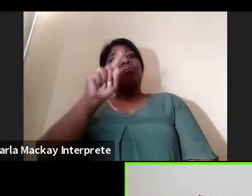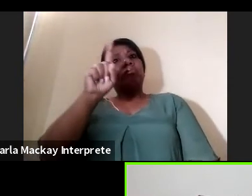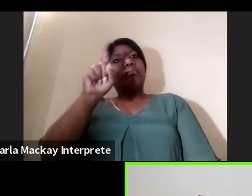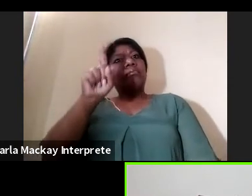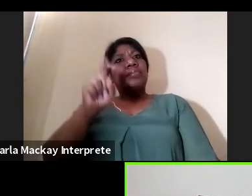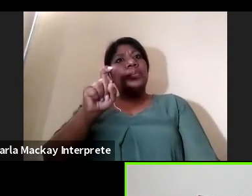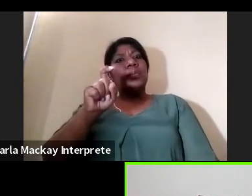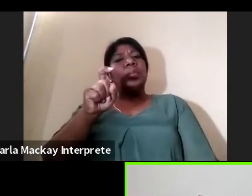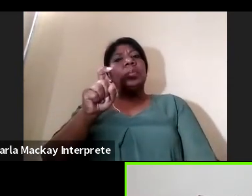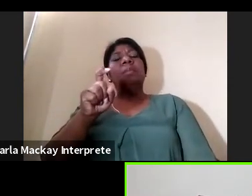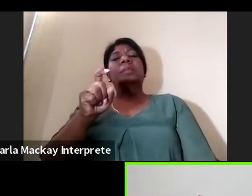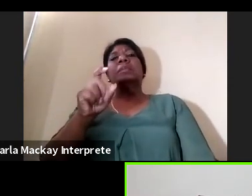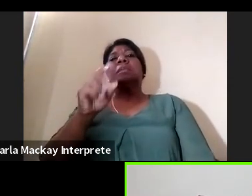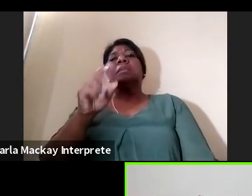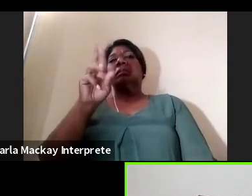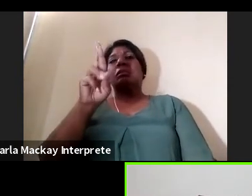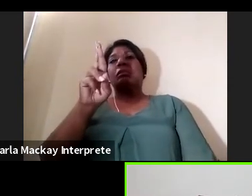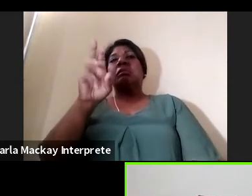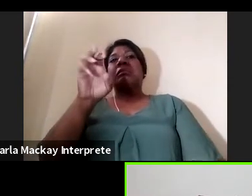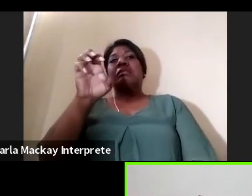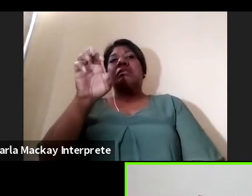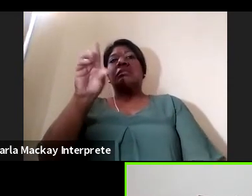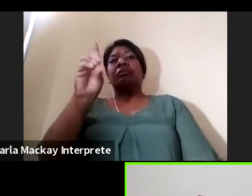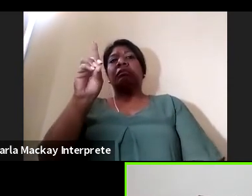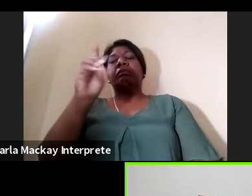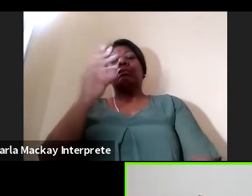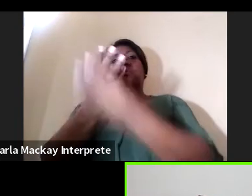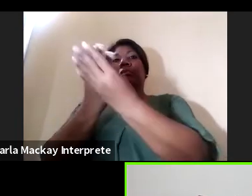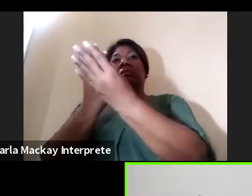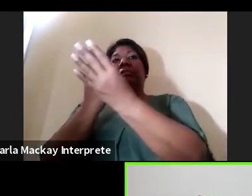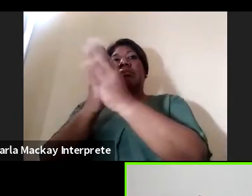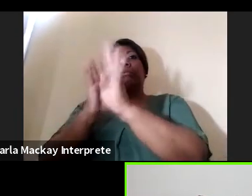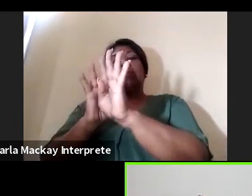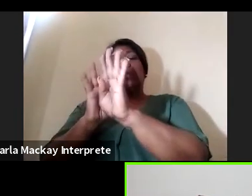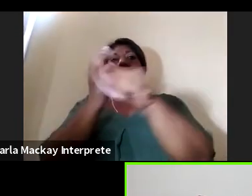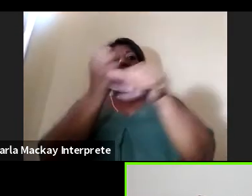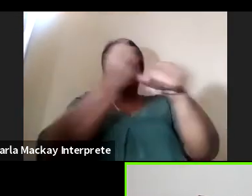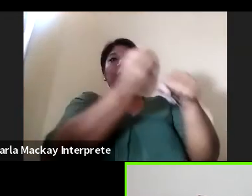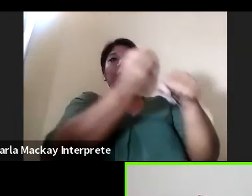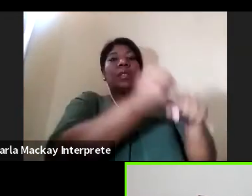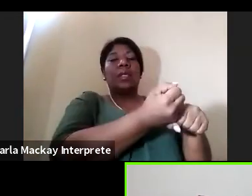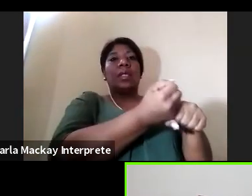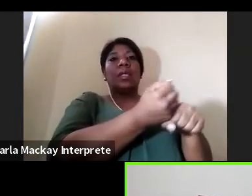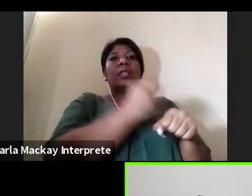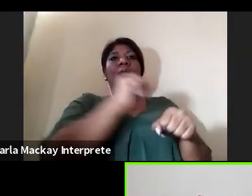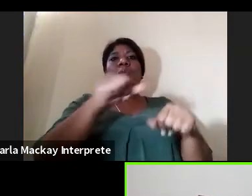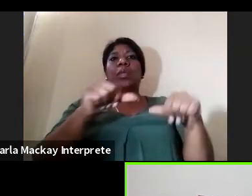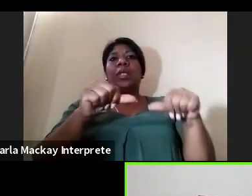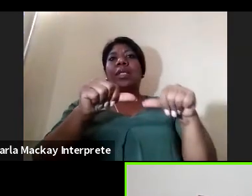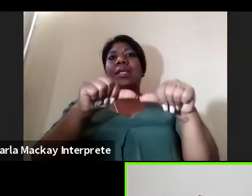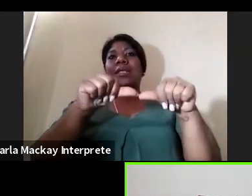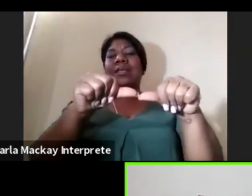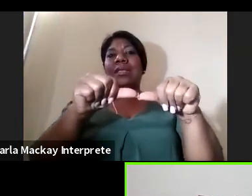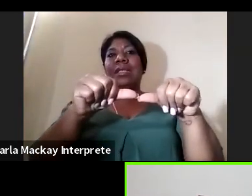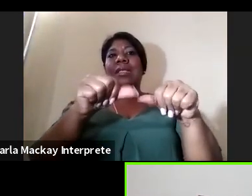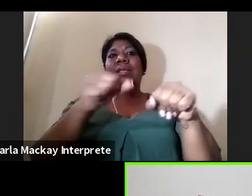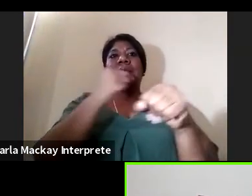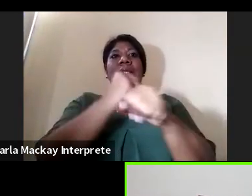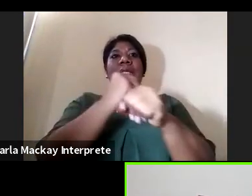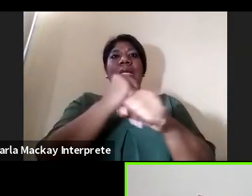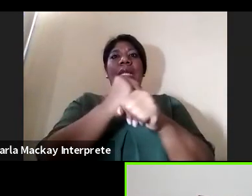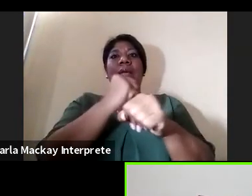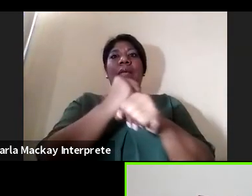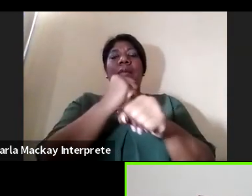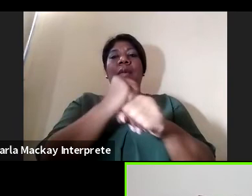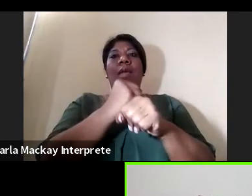red Inca nosotros igual podemos continuar trabajando dentro de la red para no